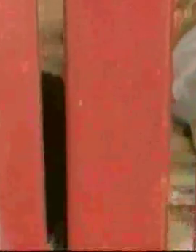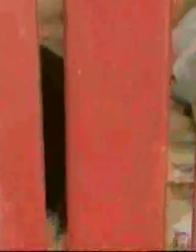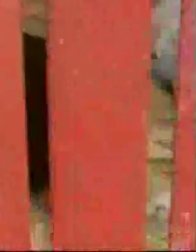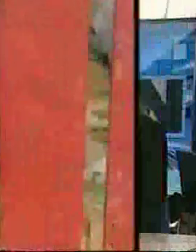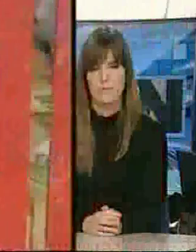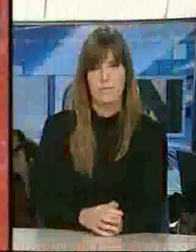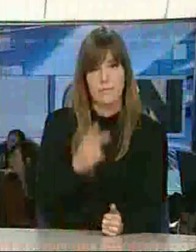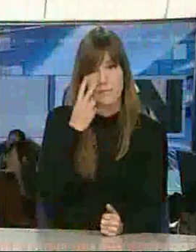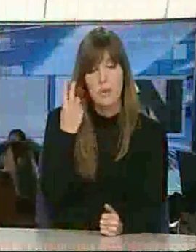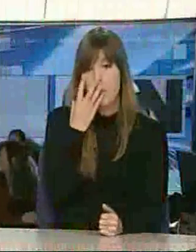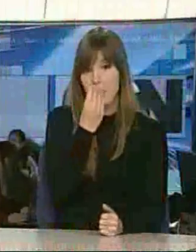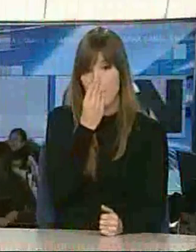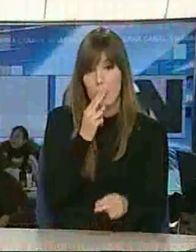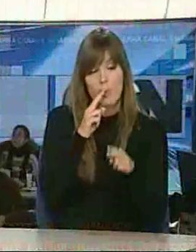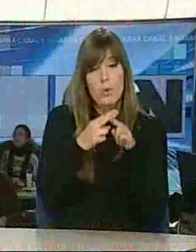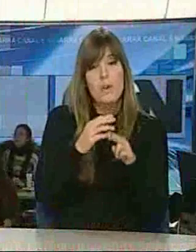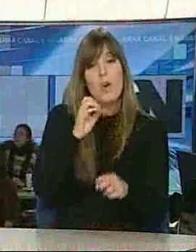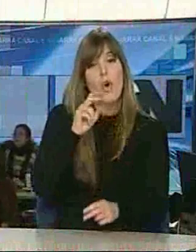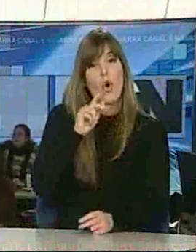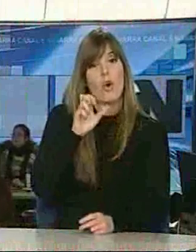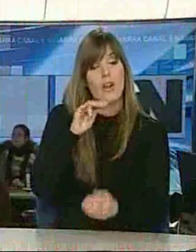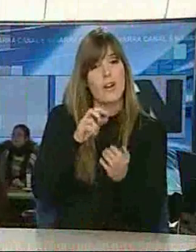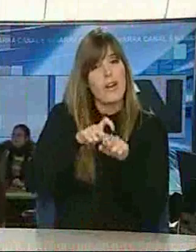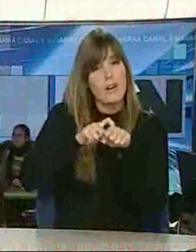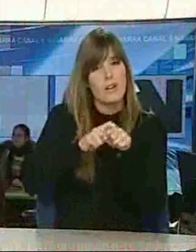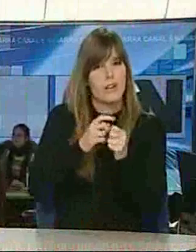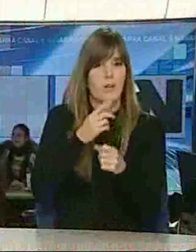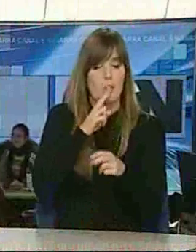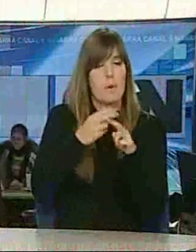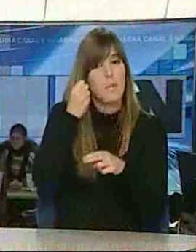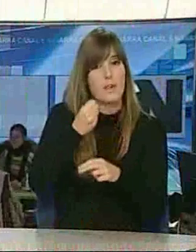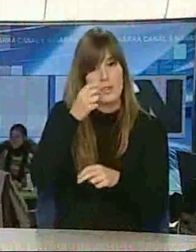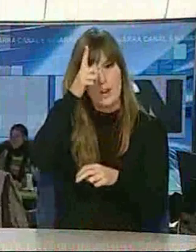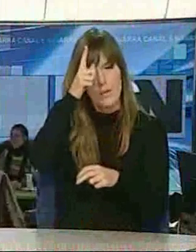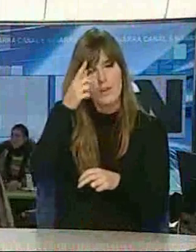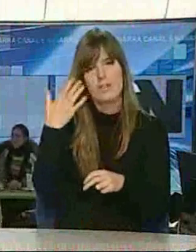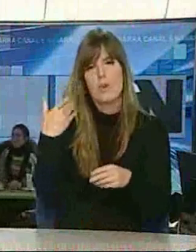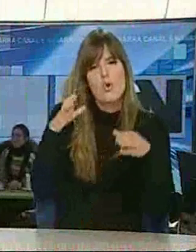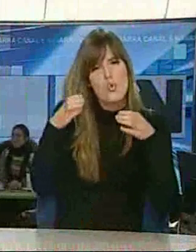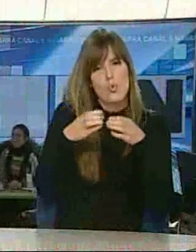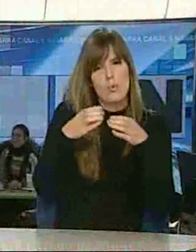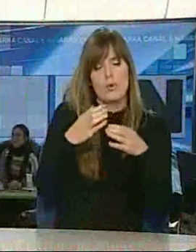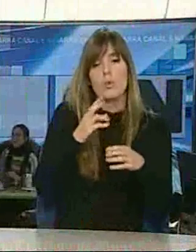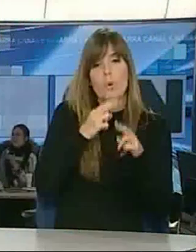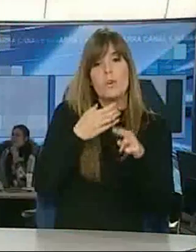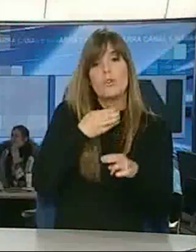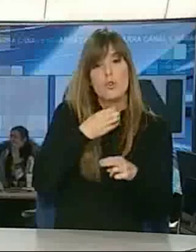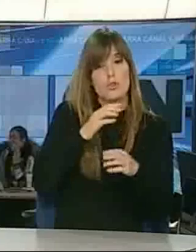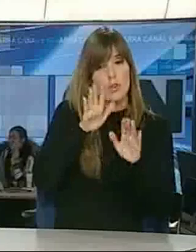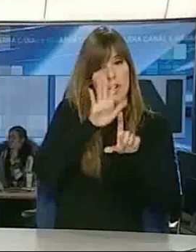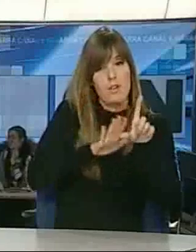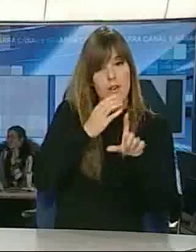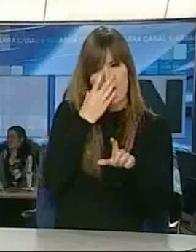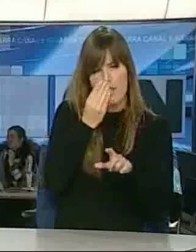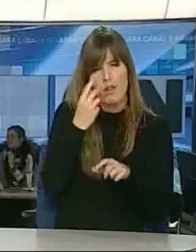Este es Oker, un pastor alemán. El pasado fin de semana, miembros de SOS y Rivera Canina de Lodosa lo encontraron atado a un árbol, casi sin poder